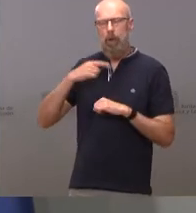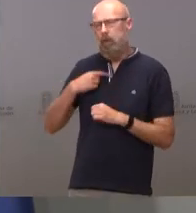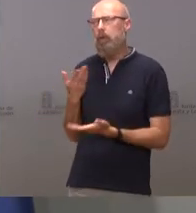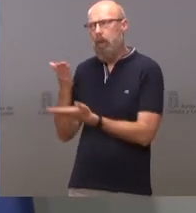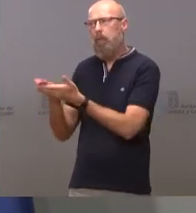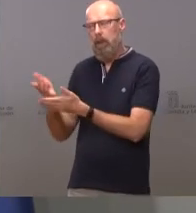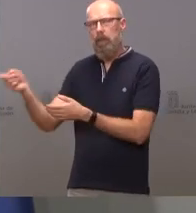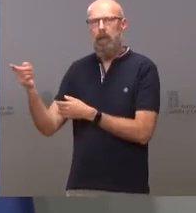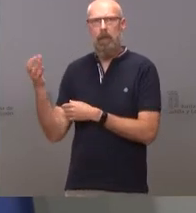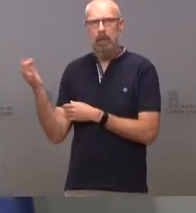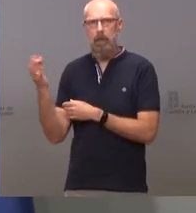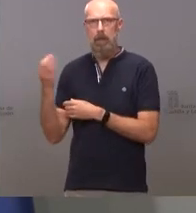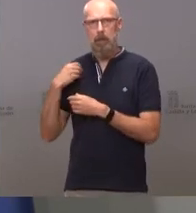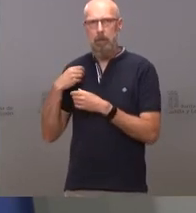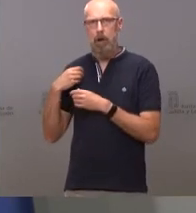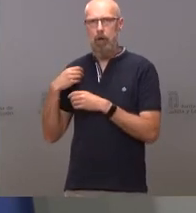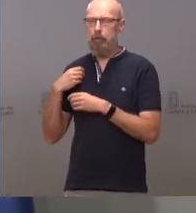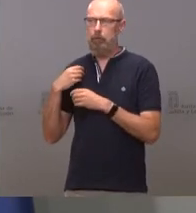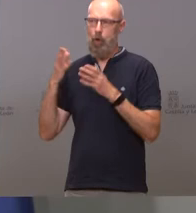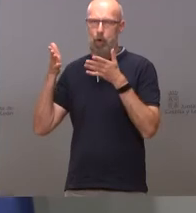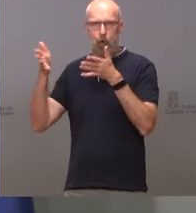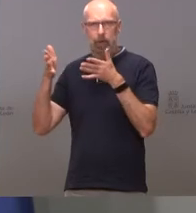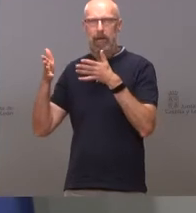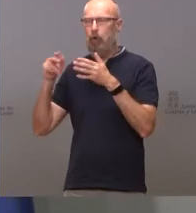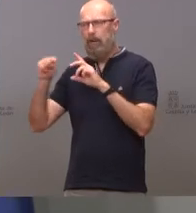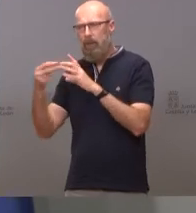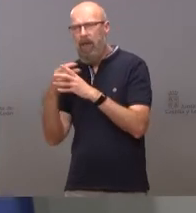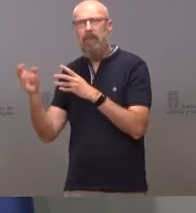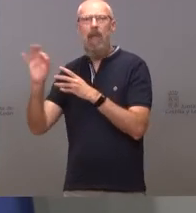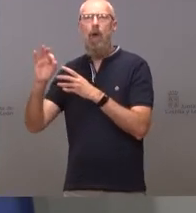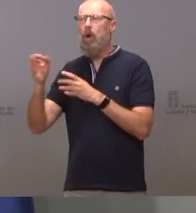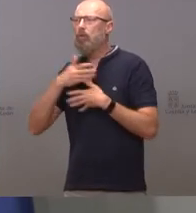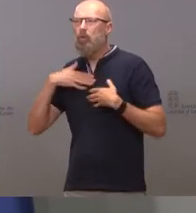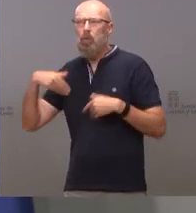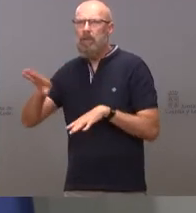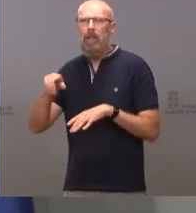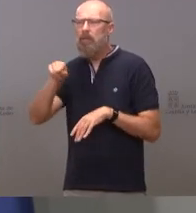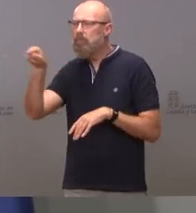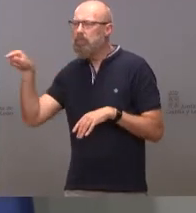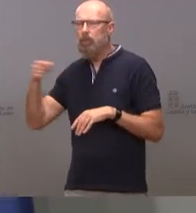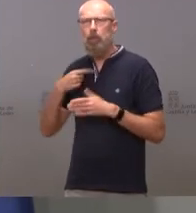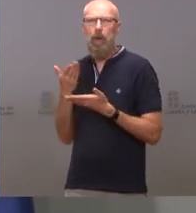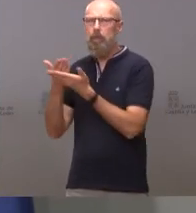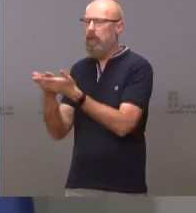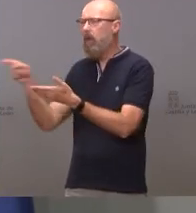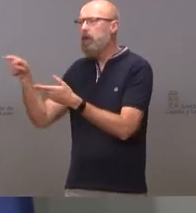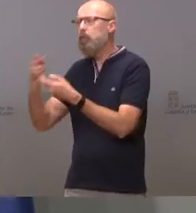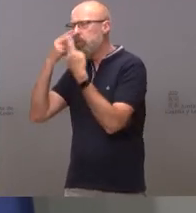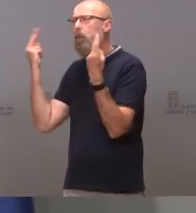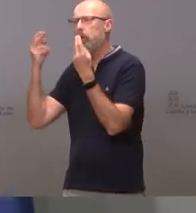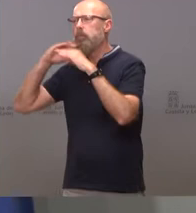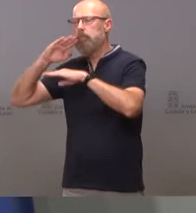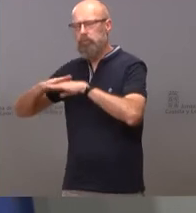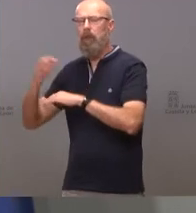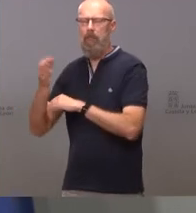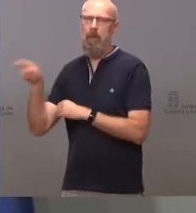a través del consejo de transparencia a través de lo que haga falta y desde luego le insisto si